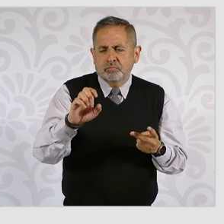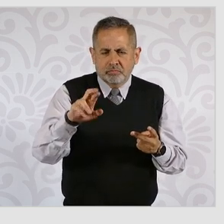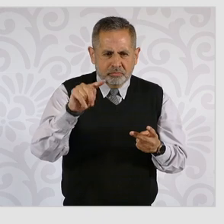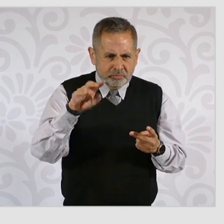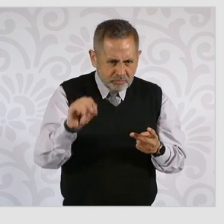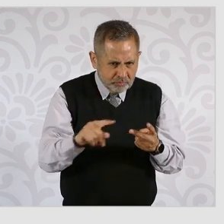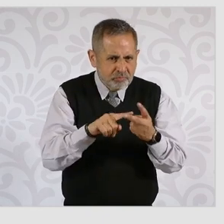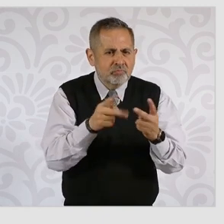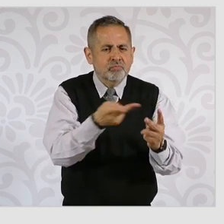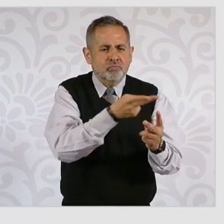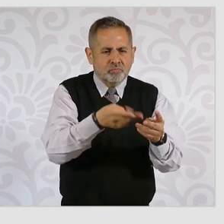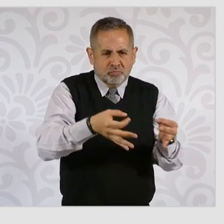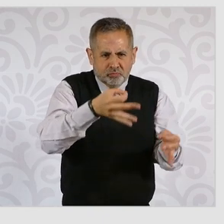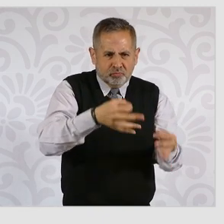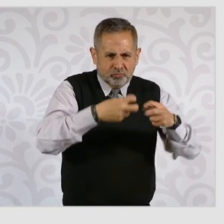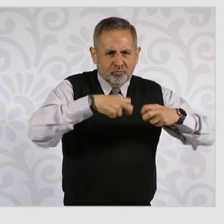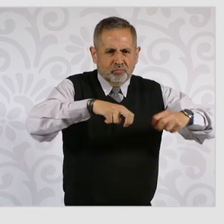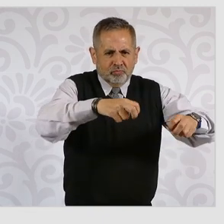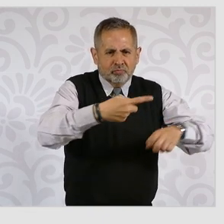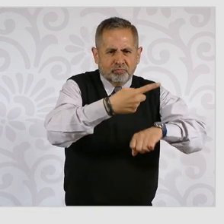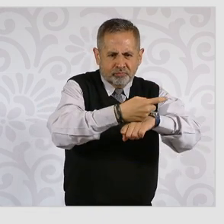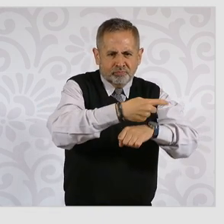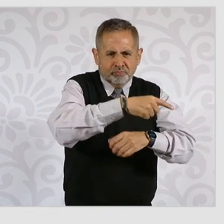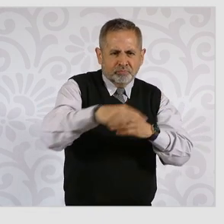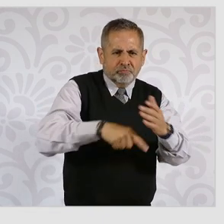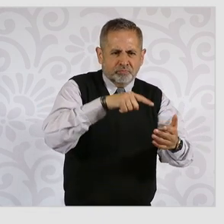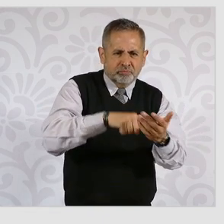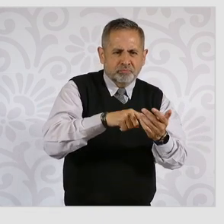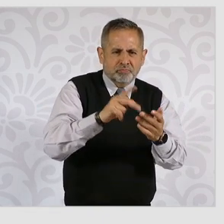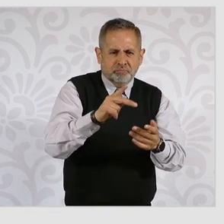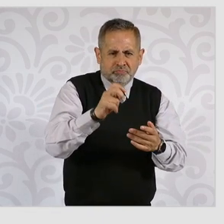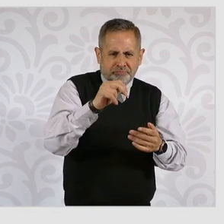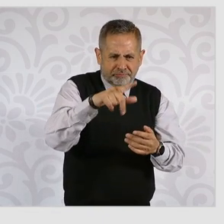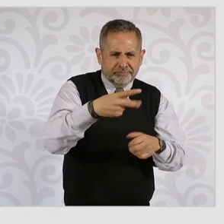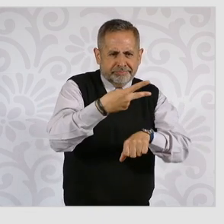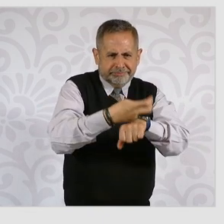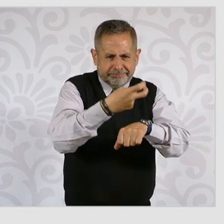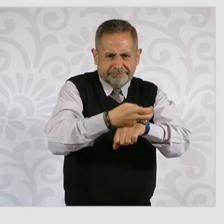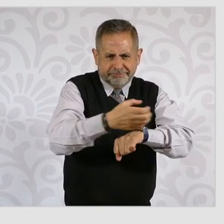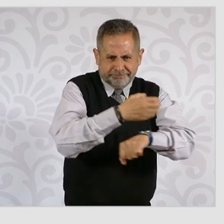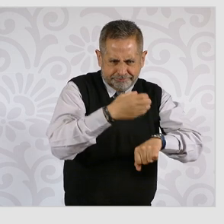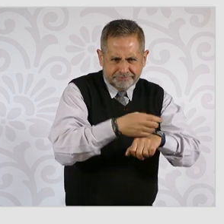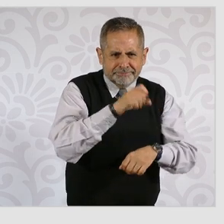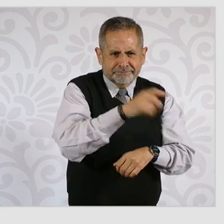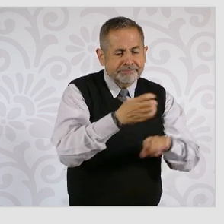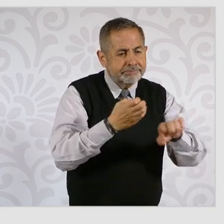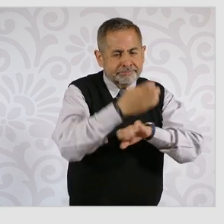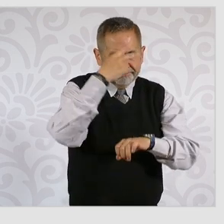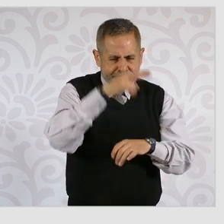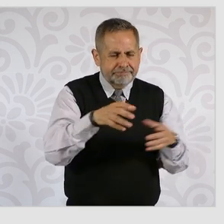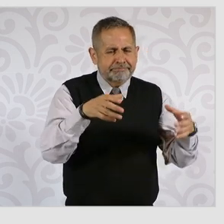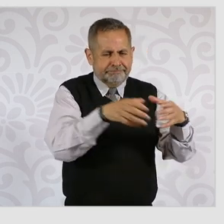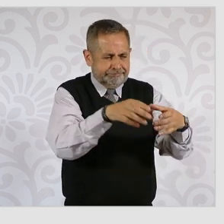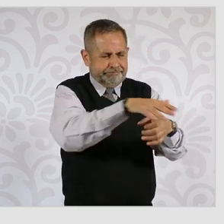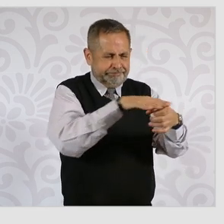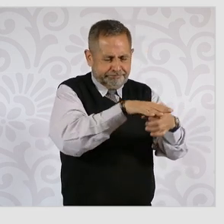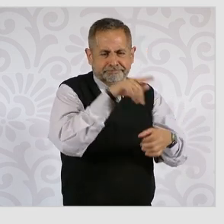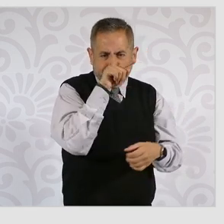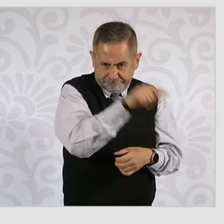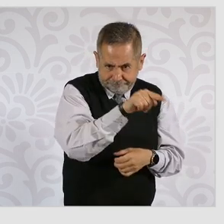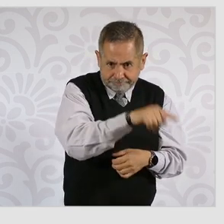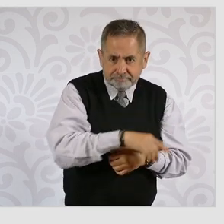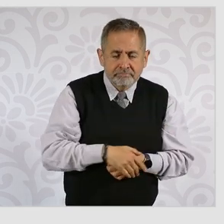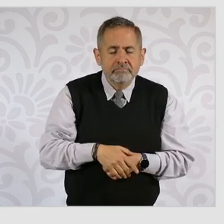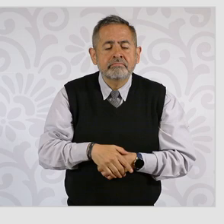Castro Velázquez, magistrados del primer tribunal del colegiado en materia penal del segundo circuito en el Estado de México, quienes